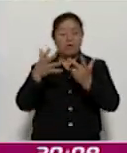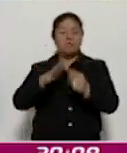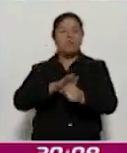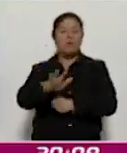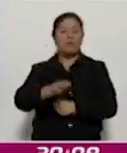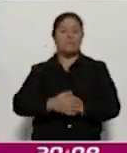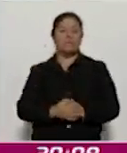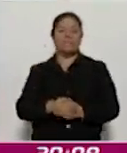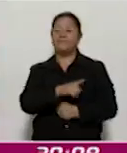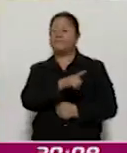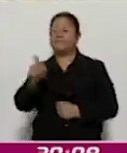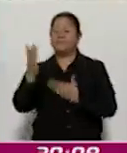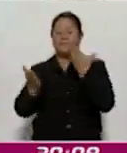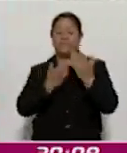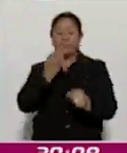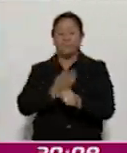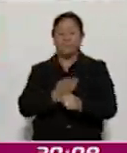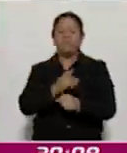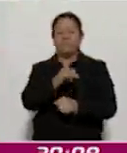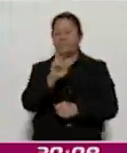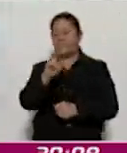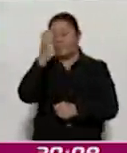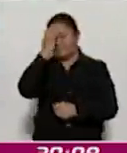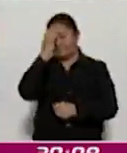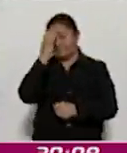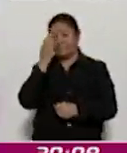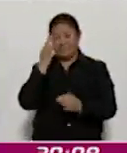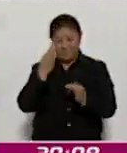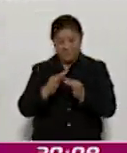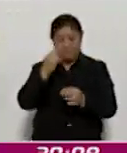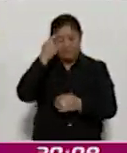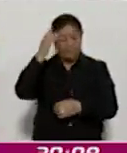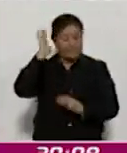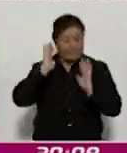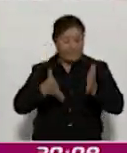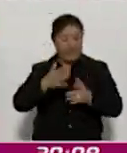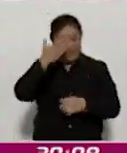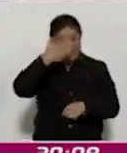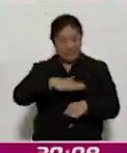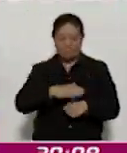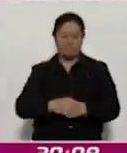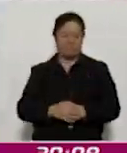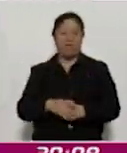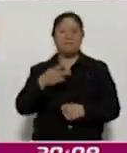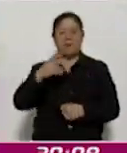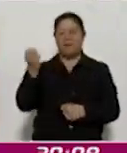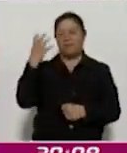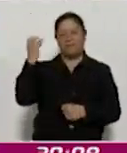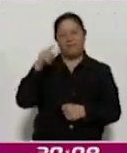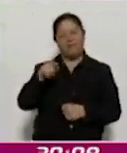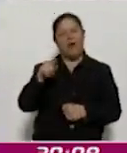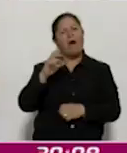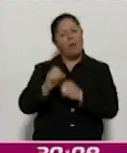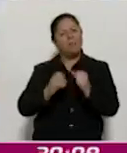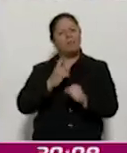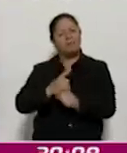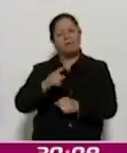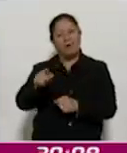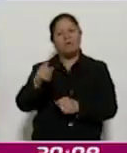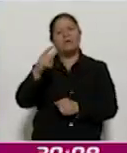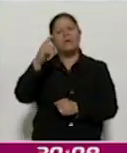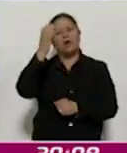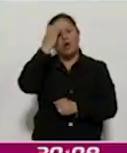y los estudiantes reconocieron que aunque no tenían una idea concreta para emprender, el foro les ha brindado una oportunidad para conocer de cerca el mundo empresarial.